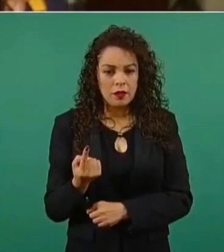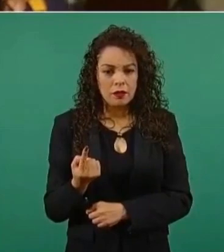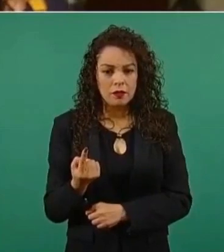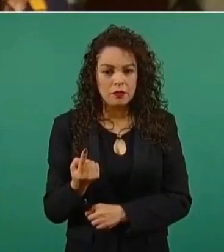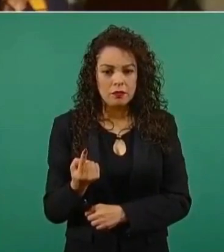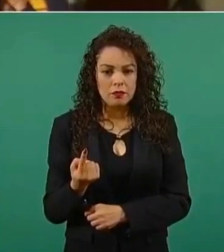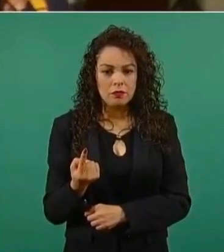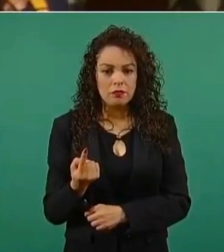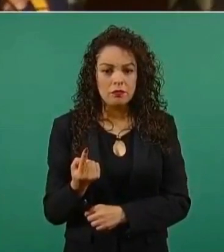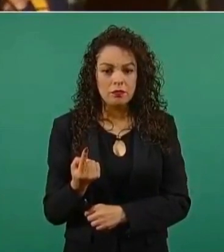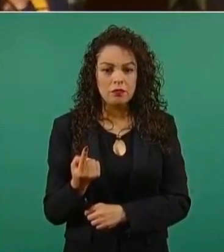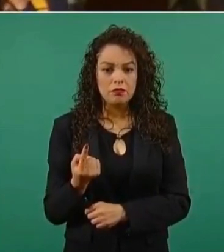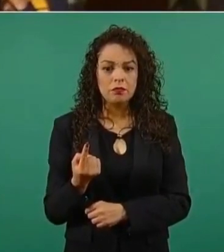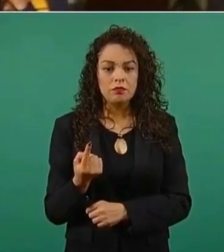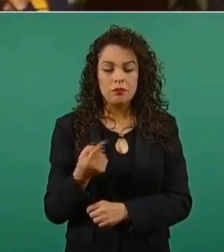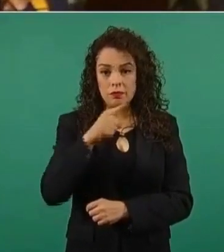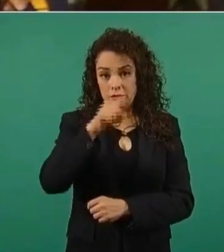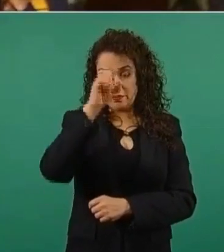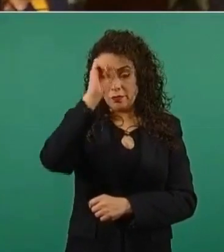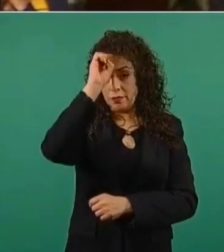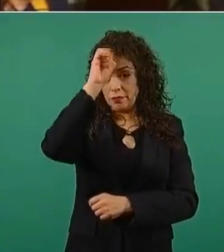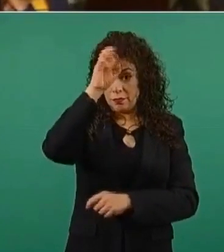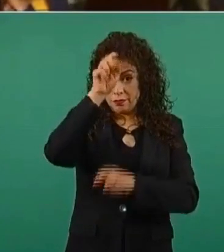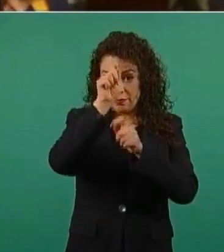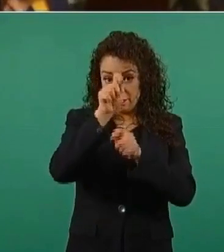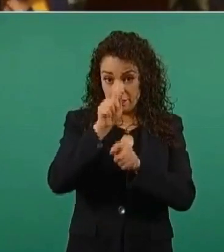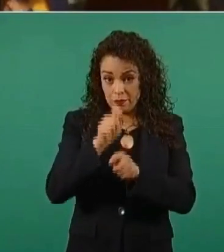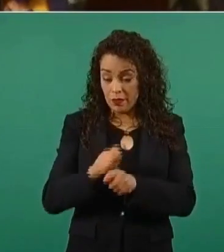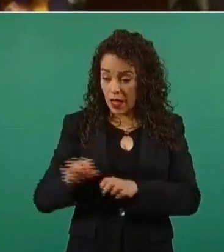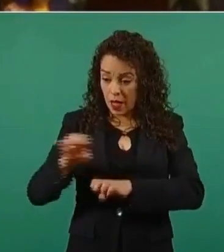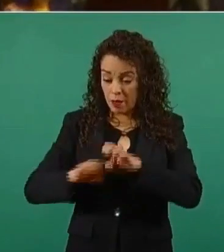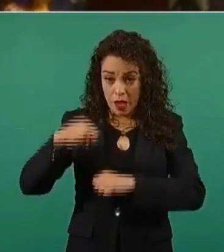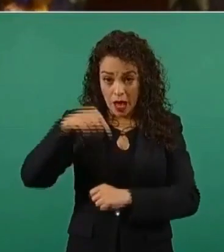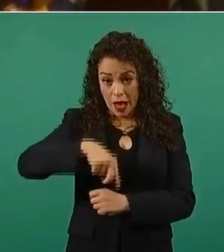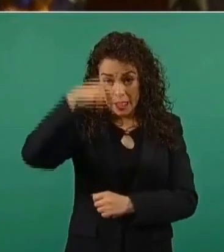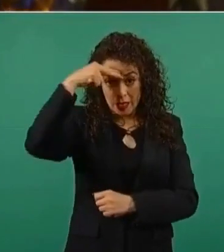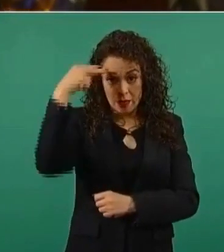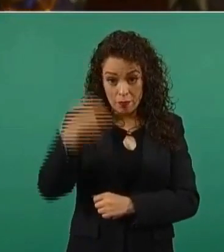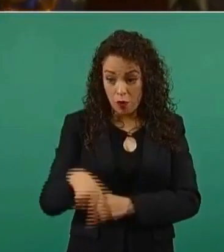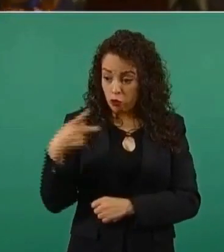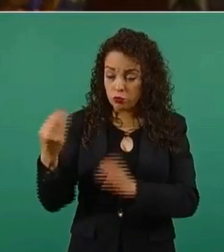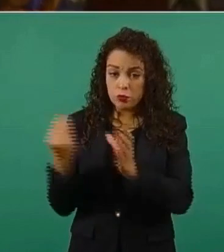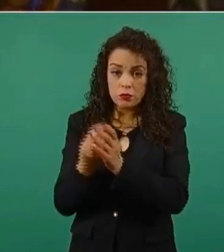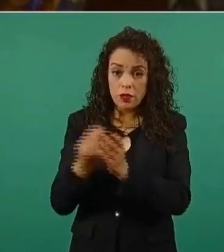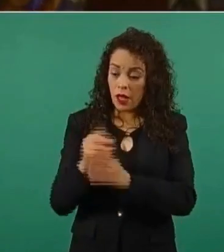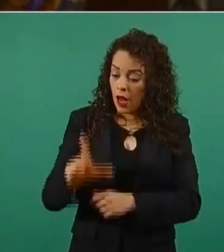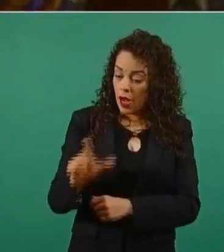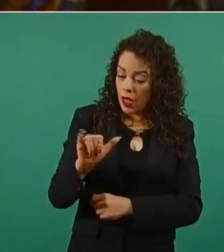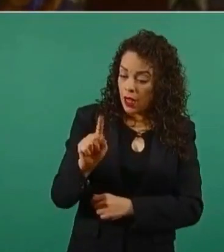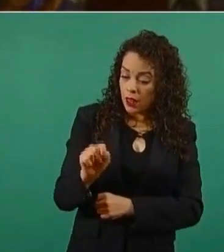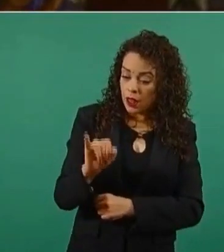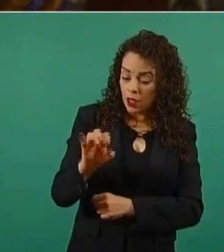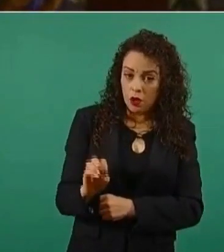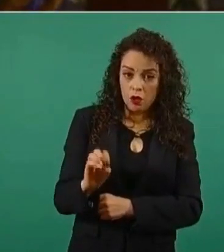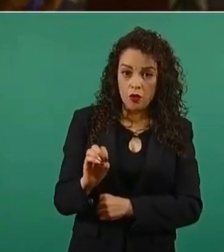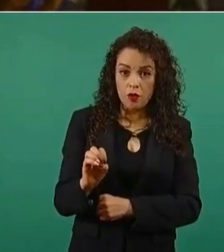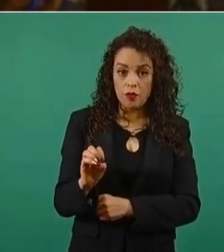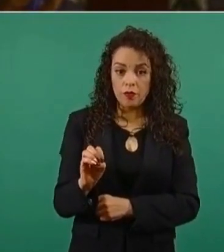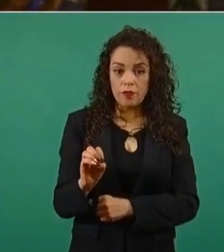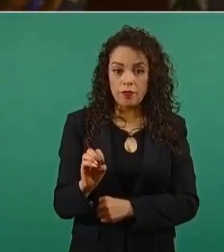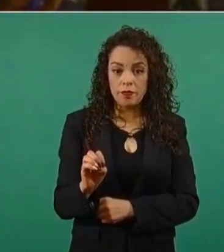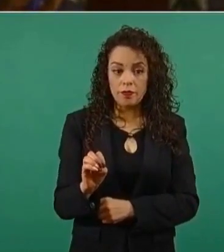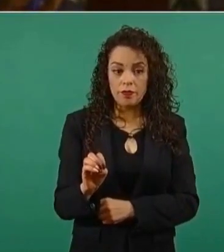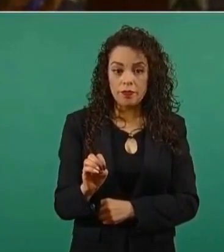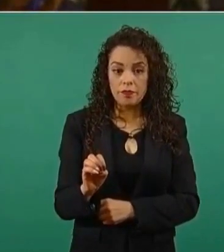pues hay una... las mineras en México, las mineras de litio en México, pues dicen que se les está...